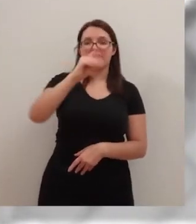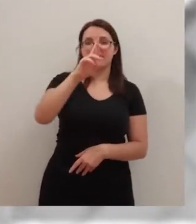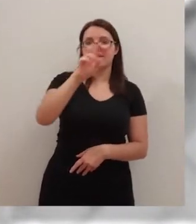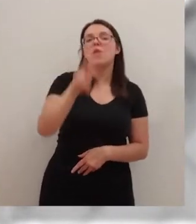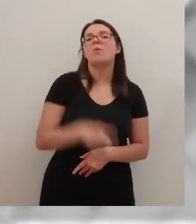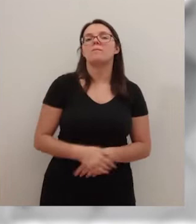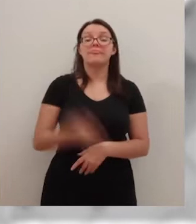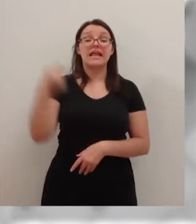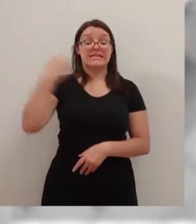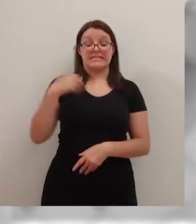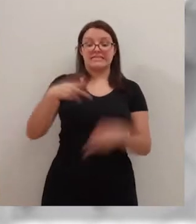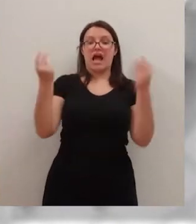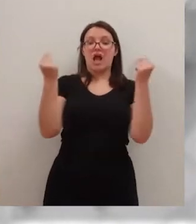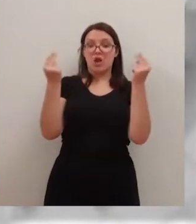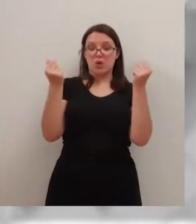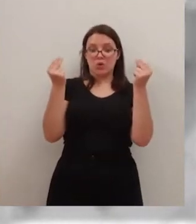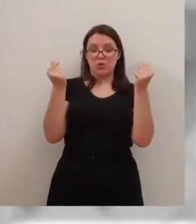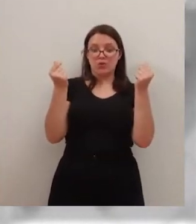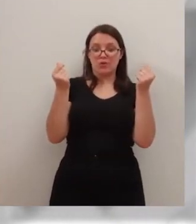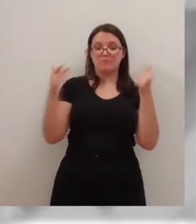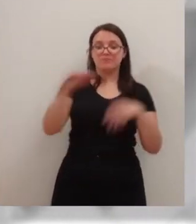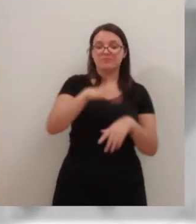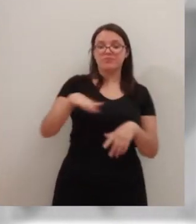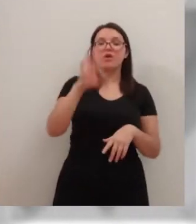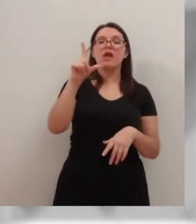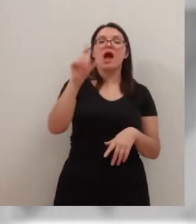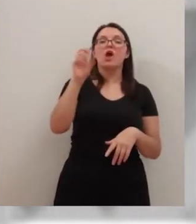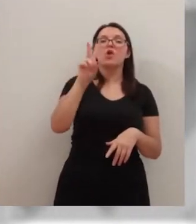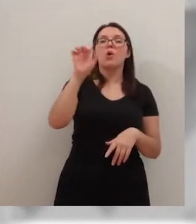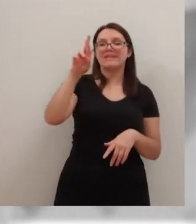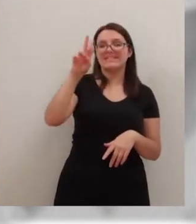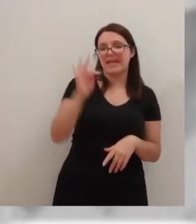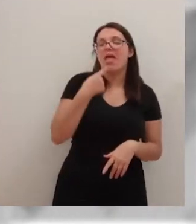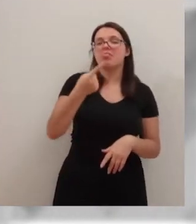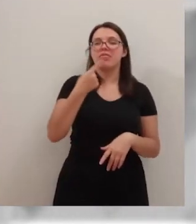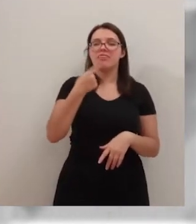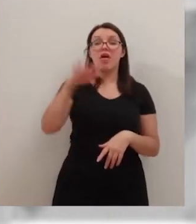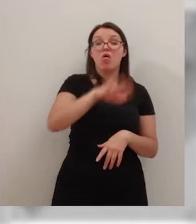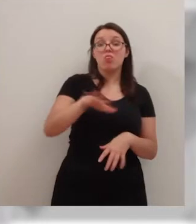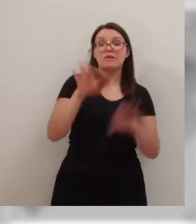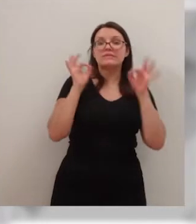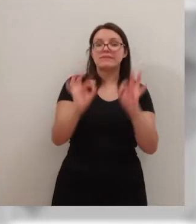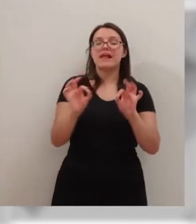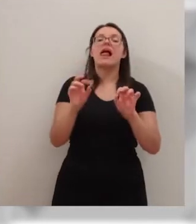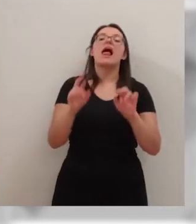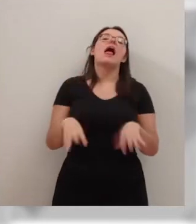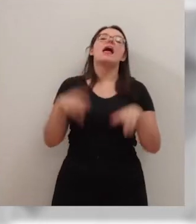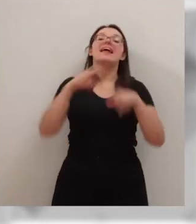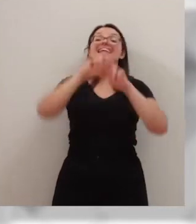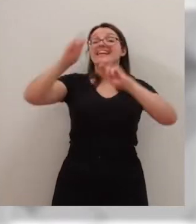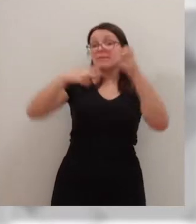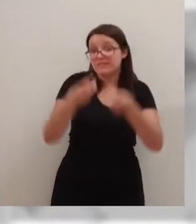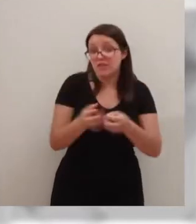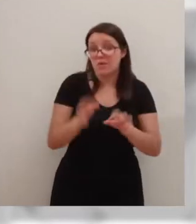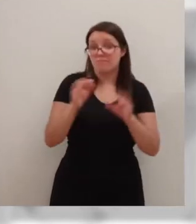Y ya en Logroño, el barrio de Lobete será declarado Entorno Residencial de Rehabilitación Programada. ¿Qué supone